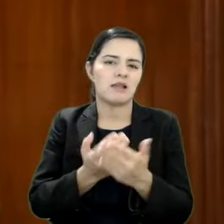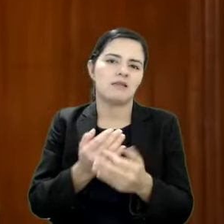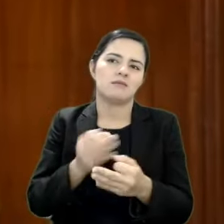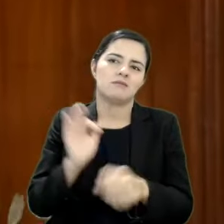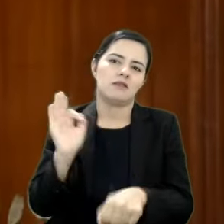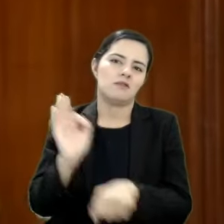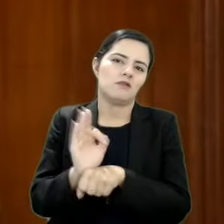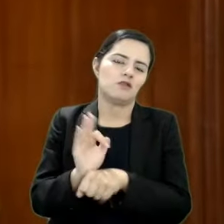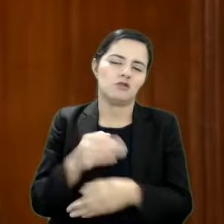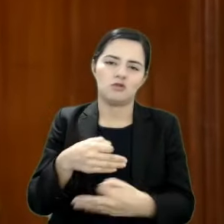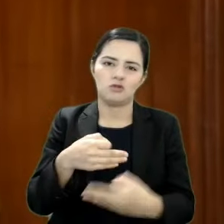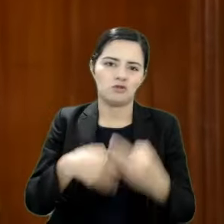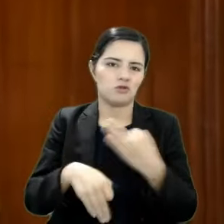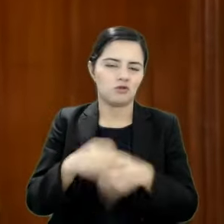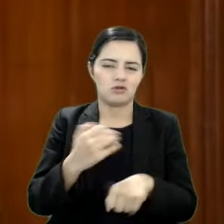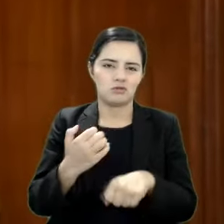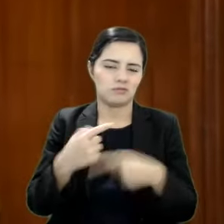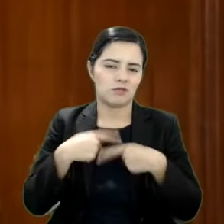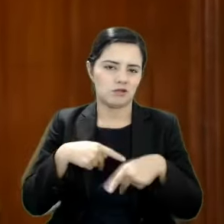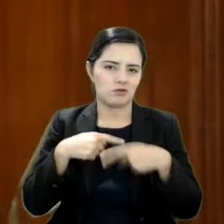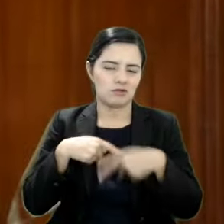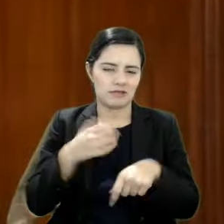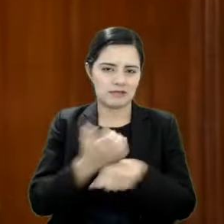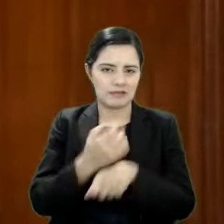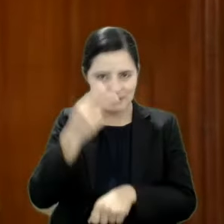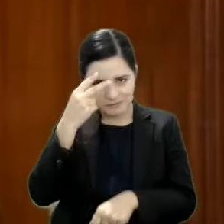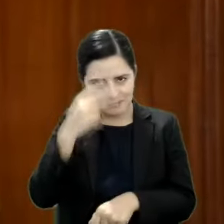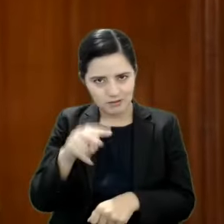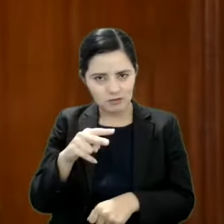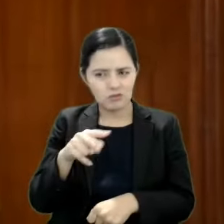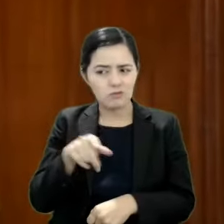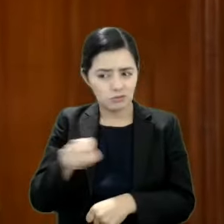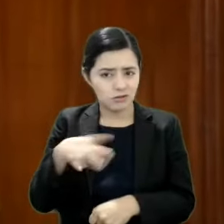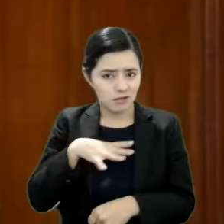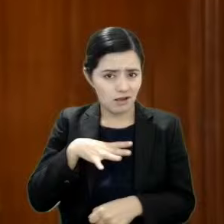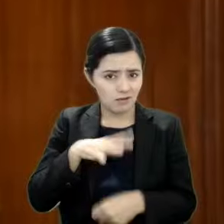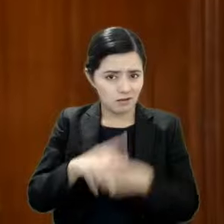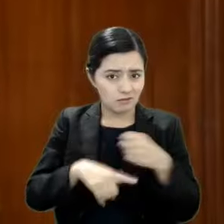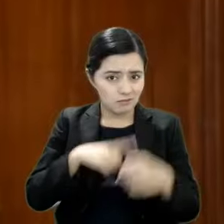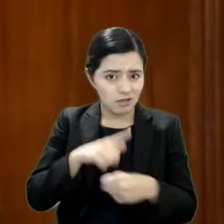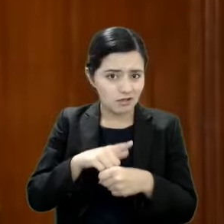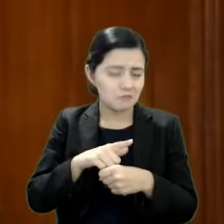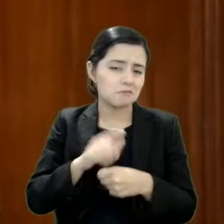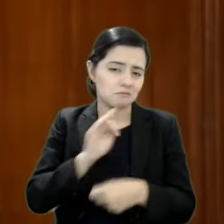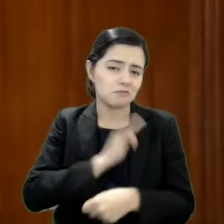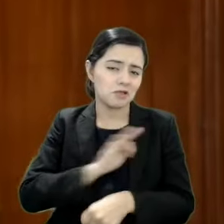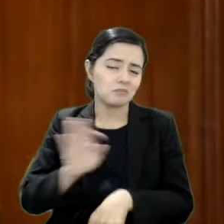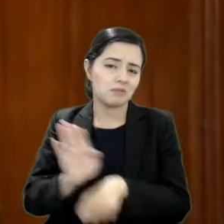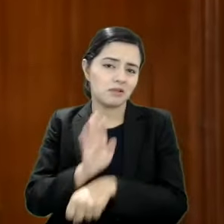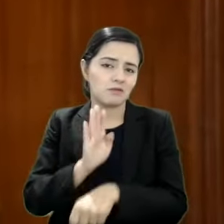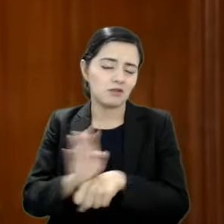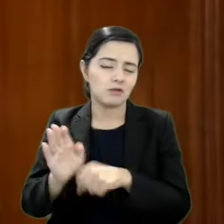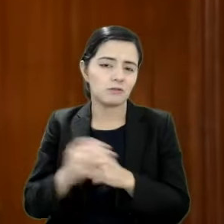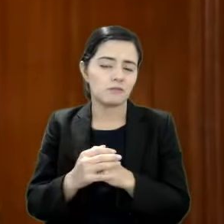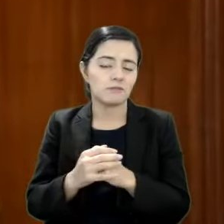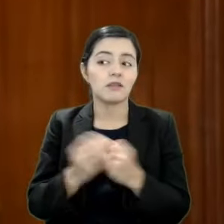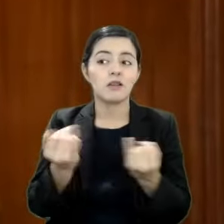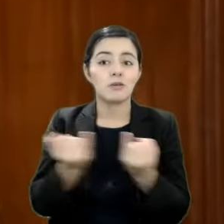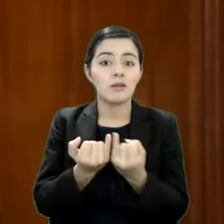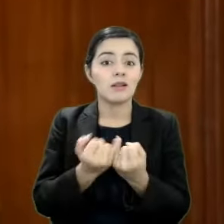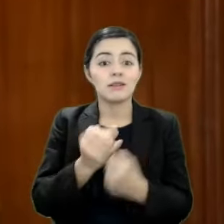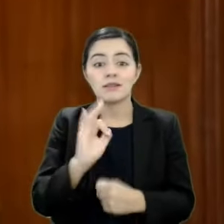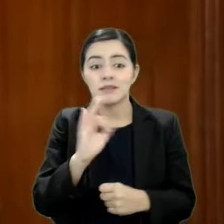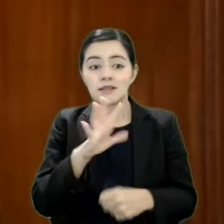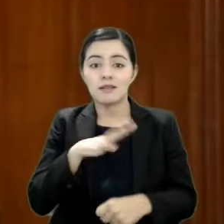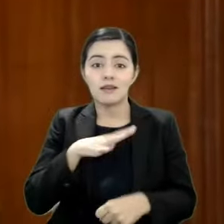y todos los mexiquenses que tengan animales de compañía y de todos aquellos animales en situación de